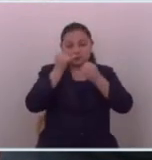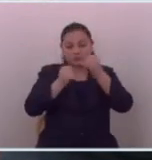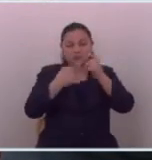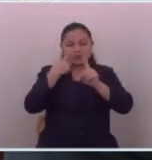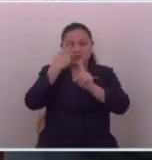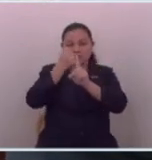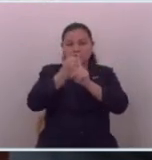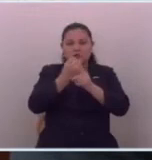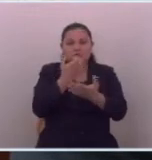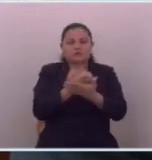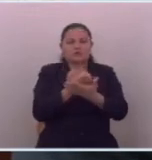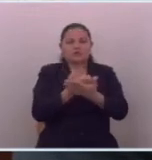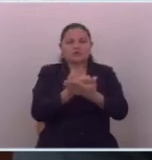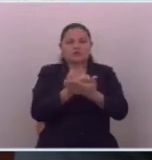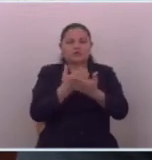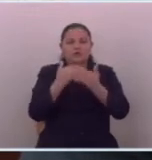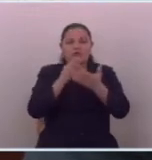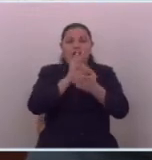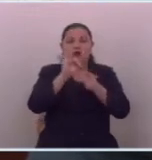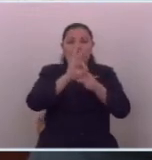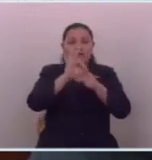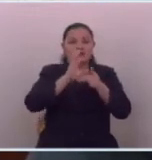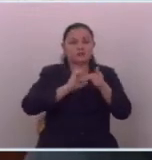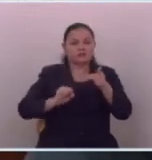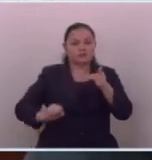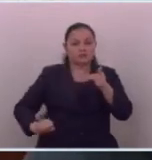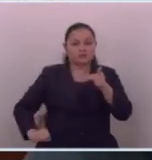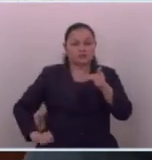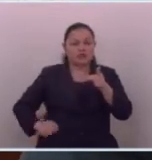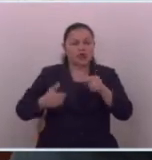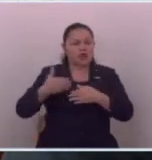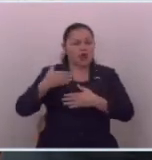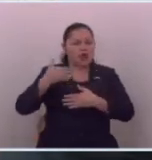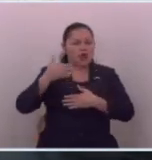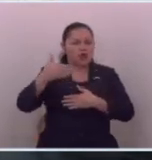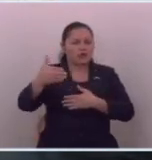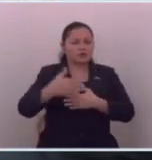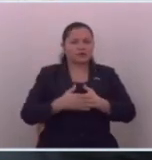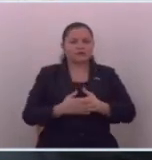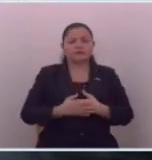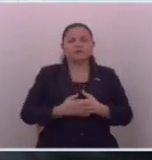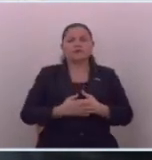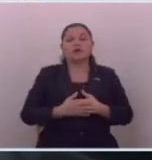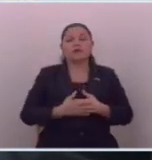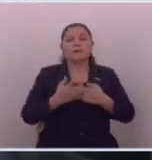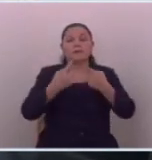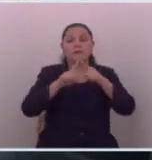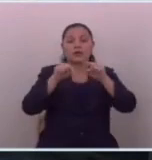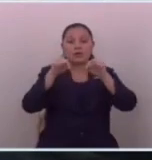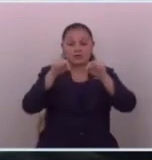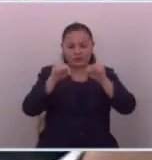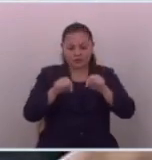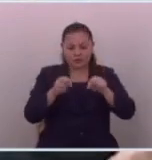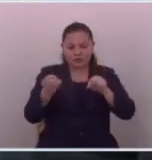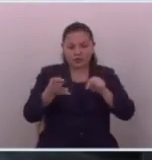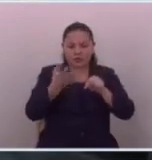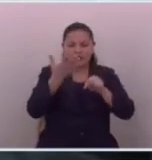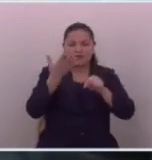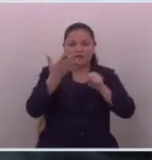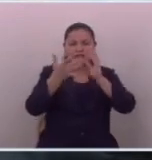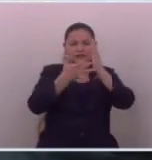económicos. Así funcionó El Salvador por tanto tiempo. Pero ahora, con las nuevas